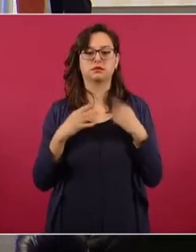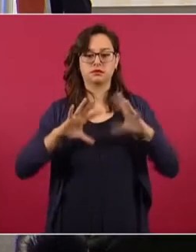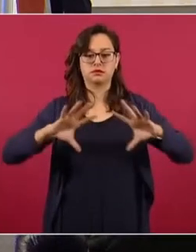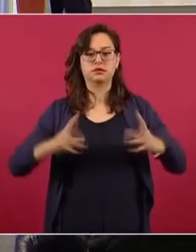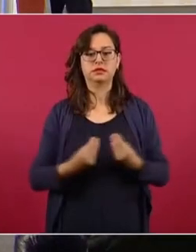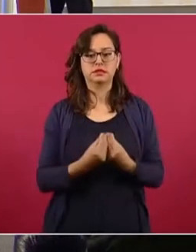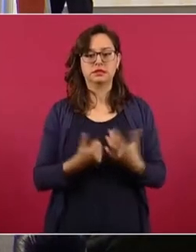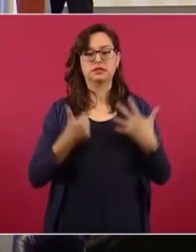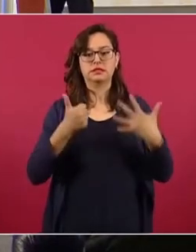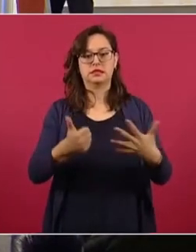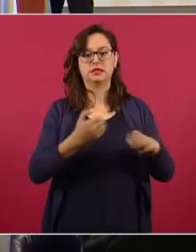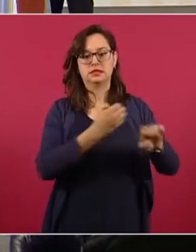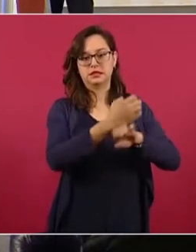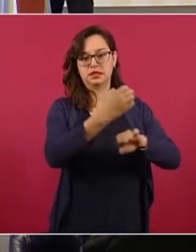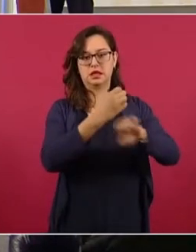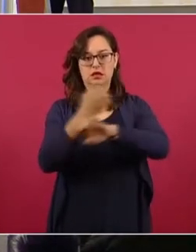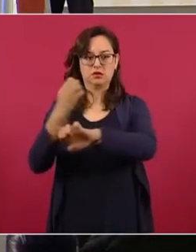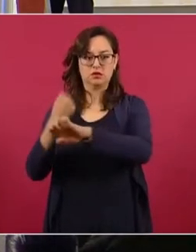los que van a gobernar.